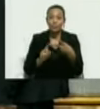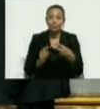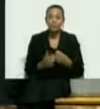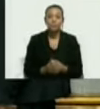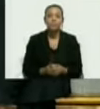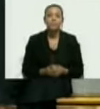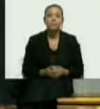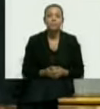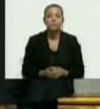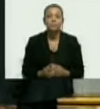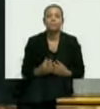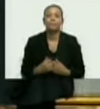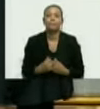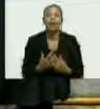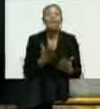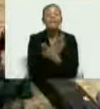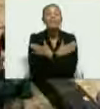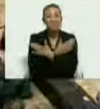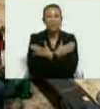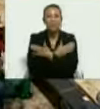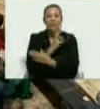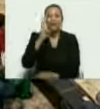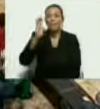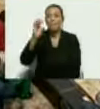república bolivariana de Venezuela felicitaciones Pedro gracias